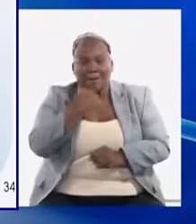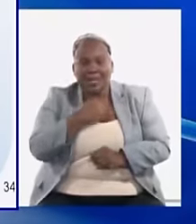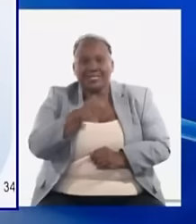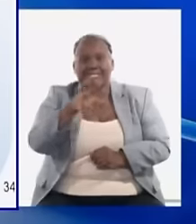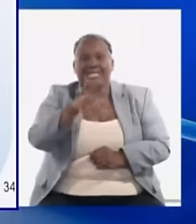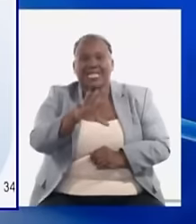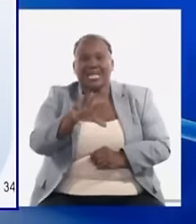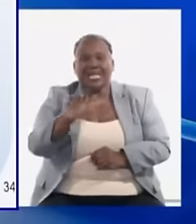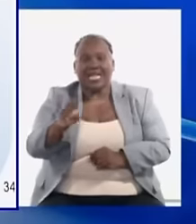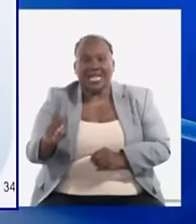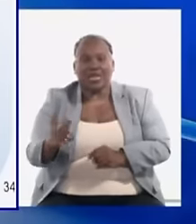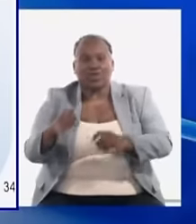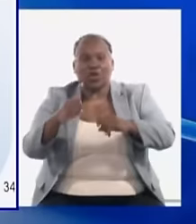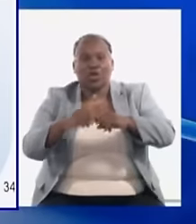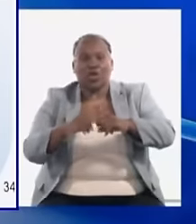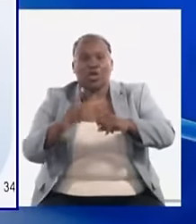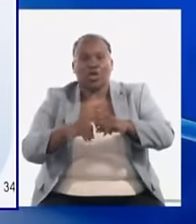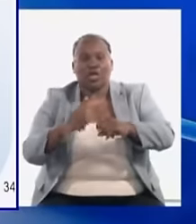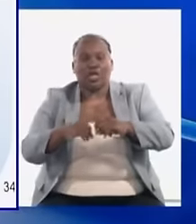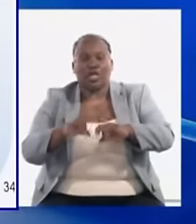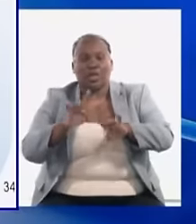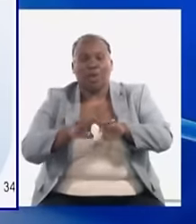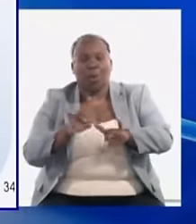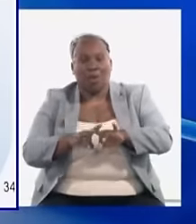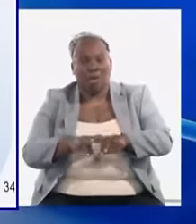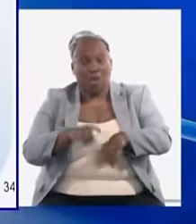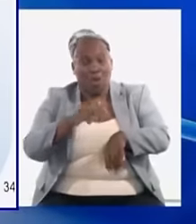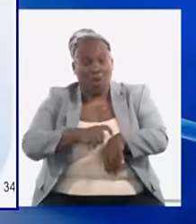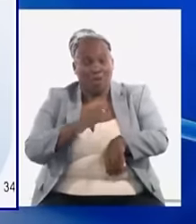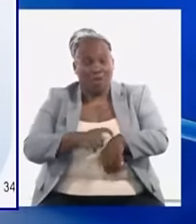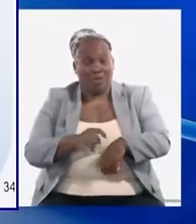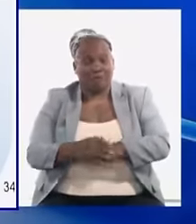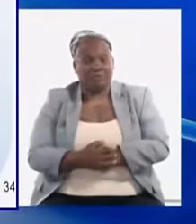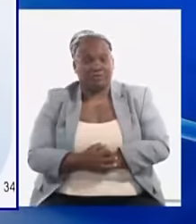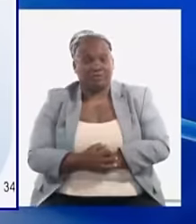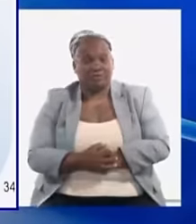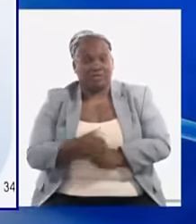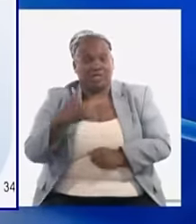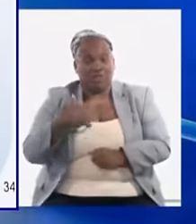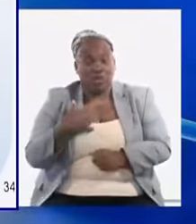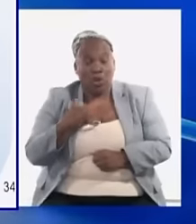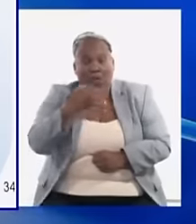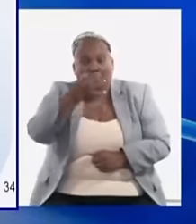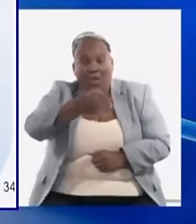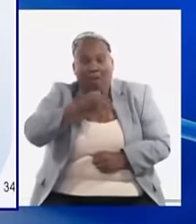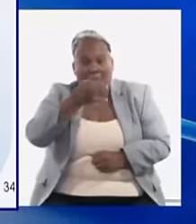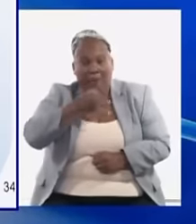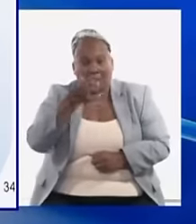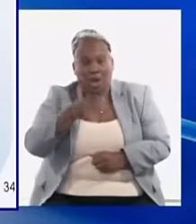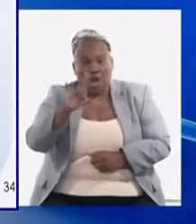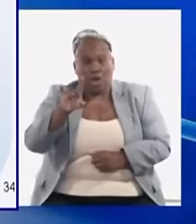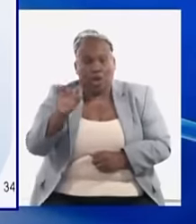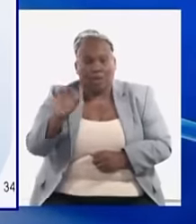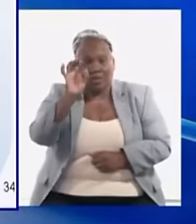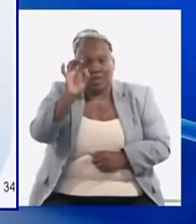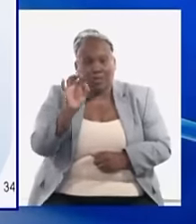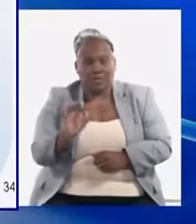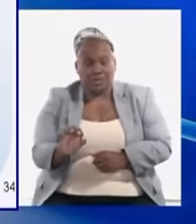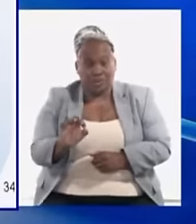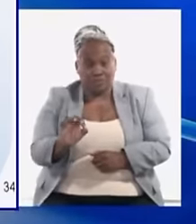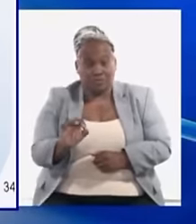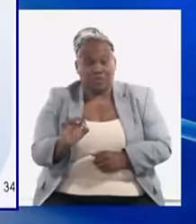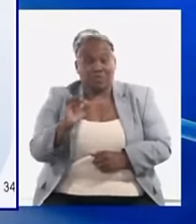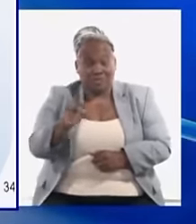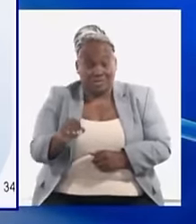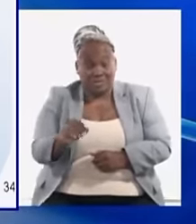500 kilowatt hora yo le doy como dato que el 90% de los consumidores